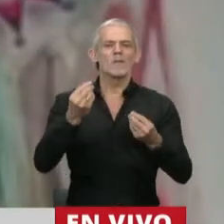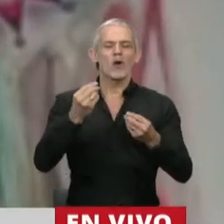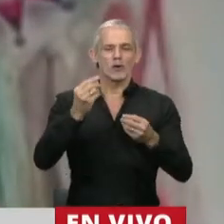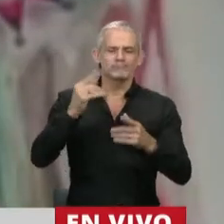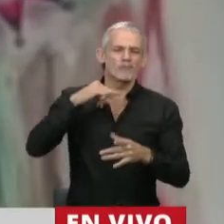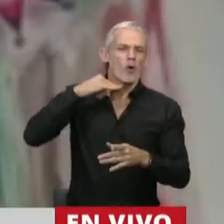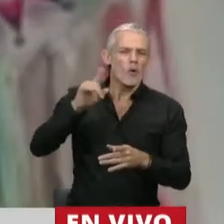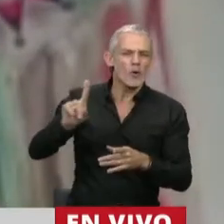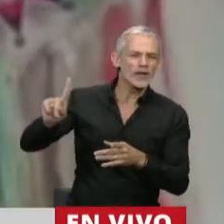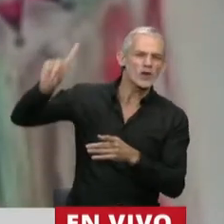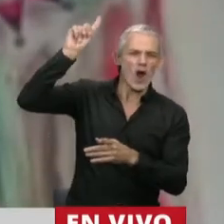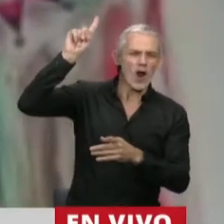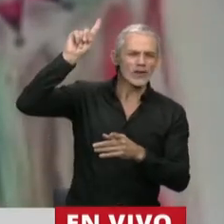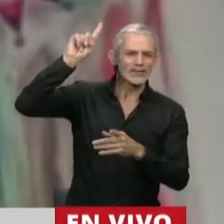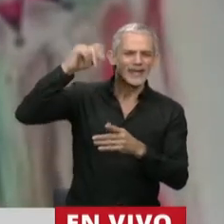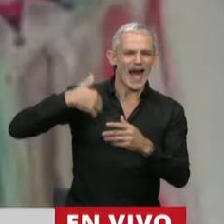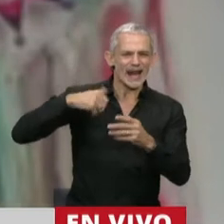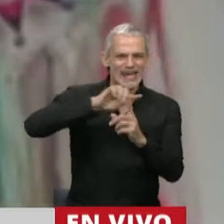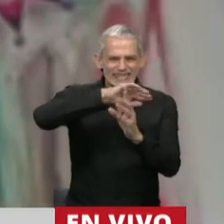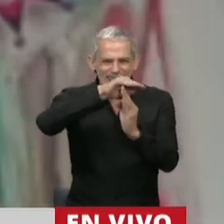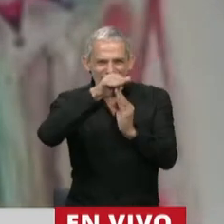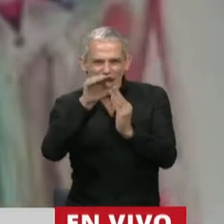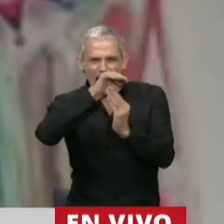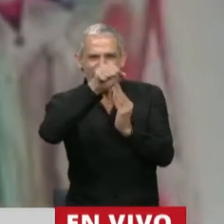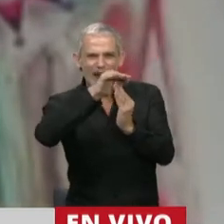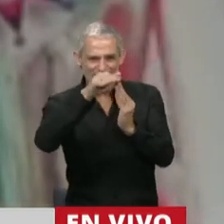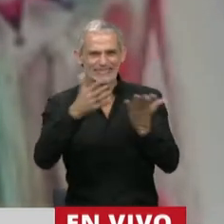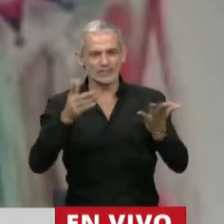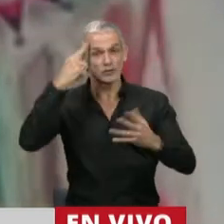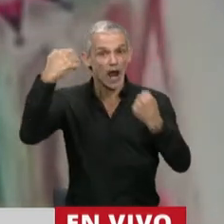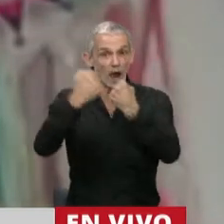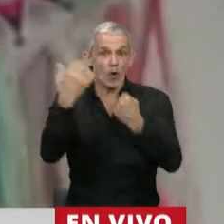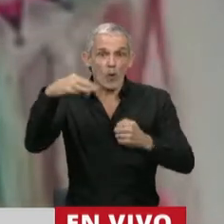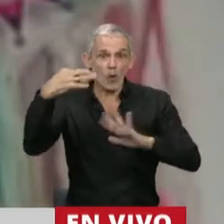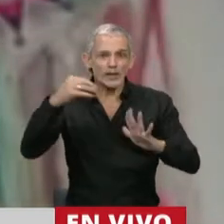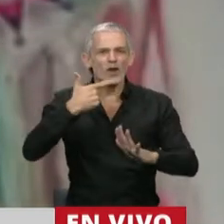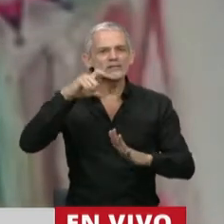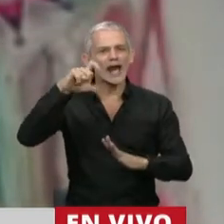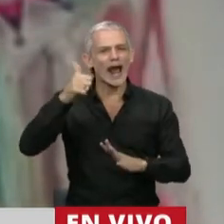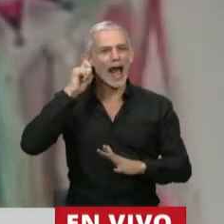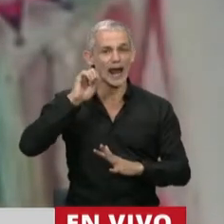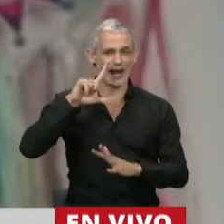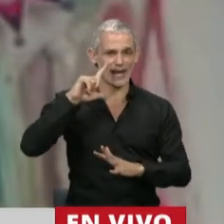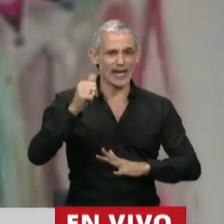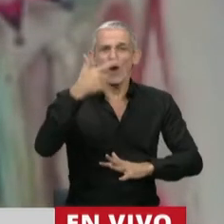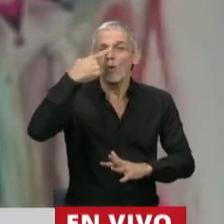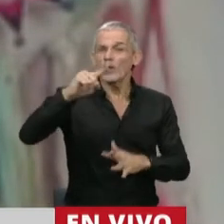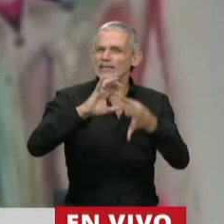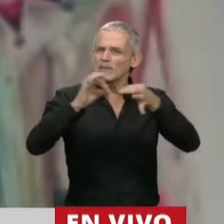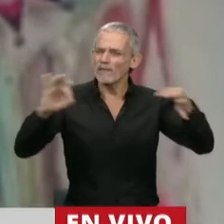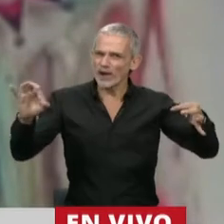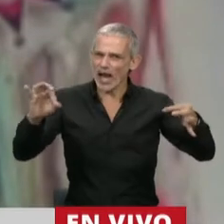norte de Jujuy. Lo único que estoy de acuerdo con la diputada Skaglia es en su última frase